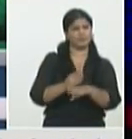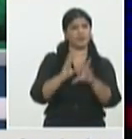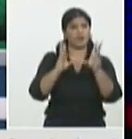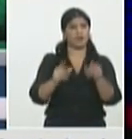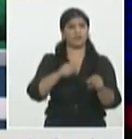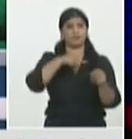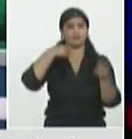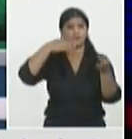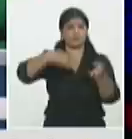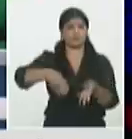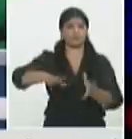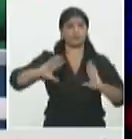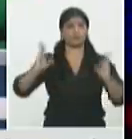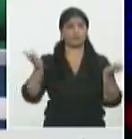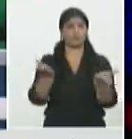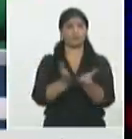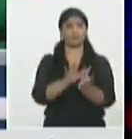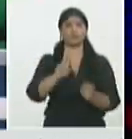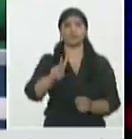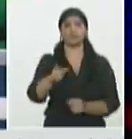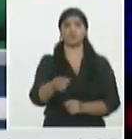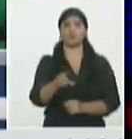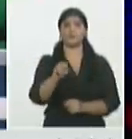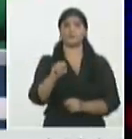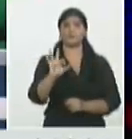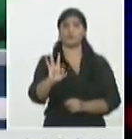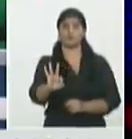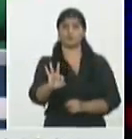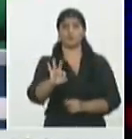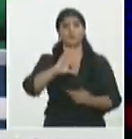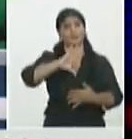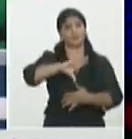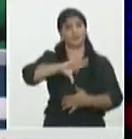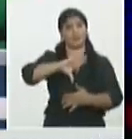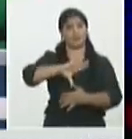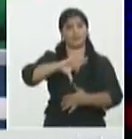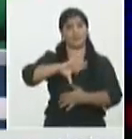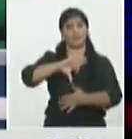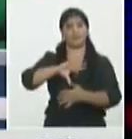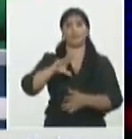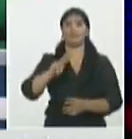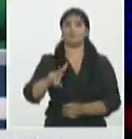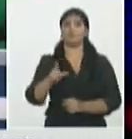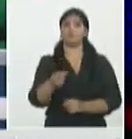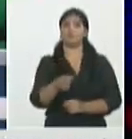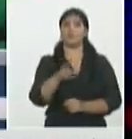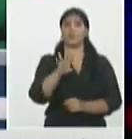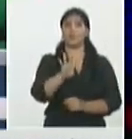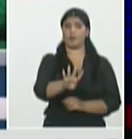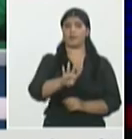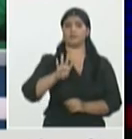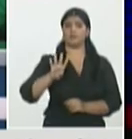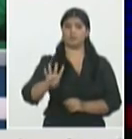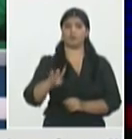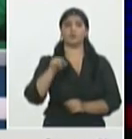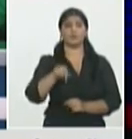mundo de 2,08 y a la de la región de las Américas de 2,44%